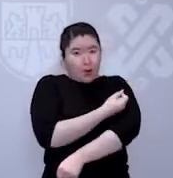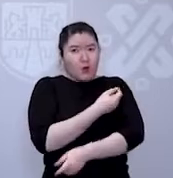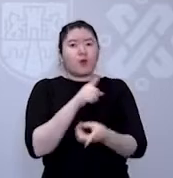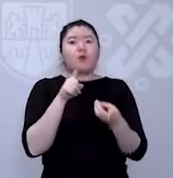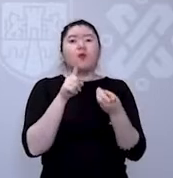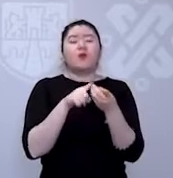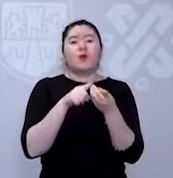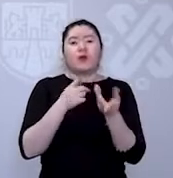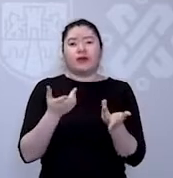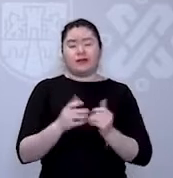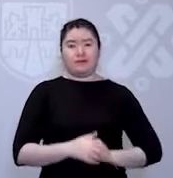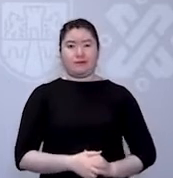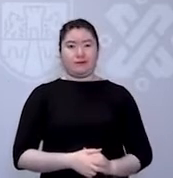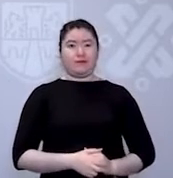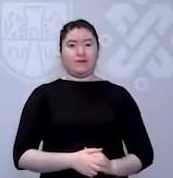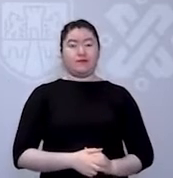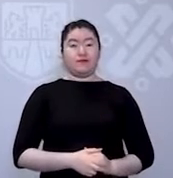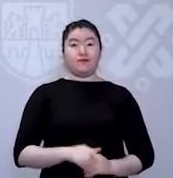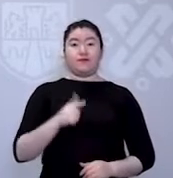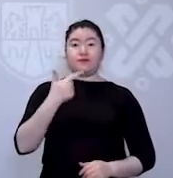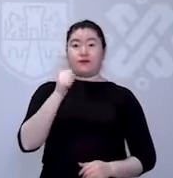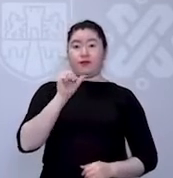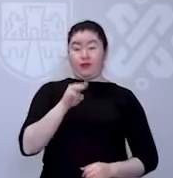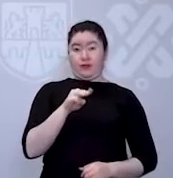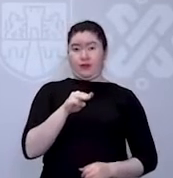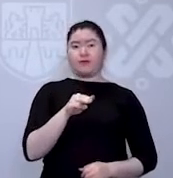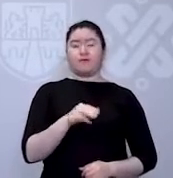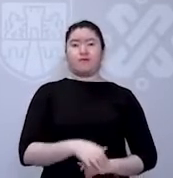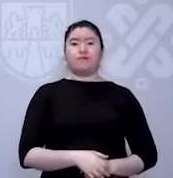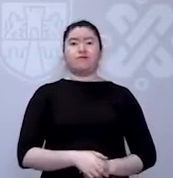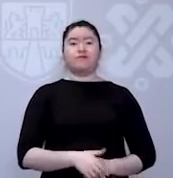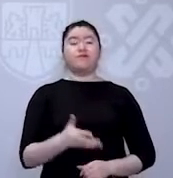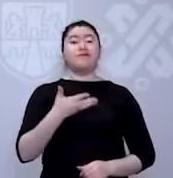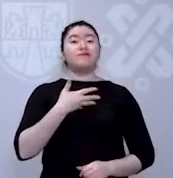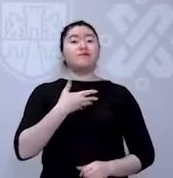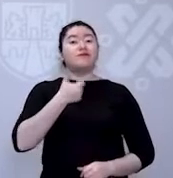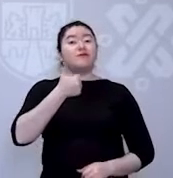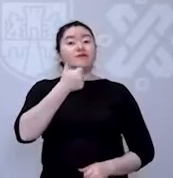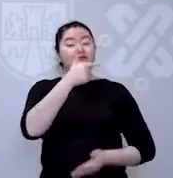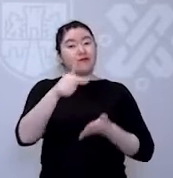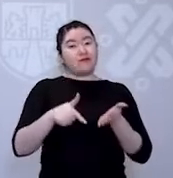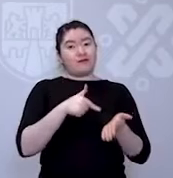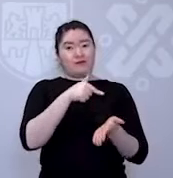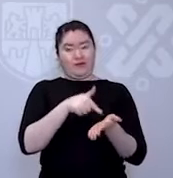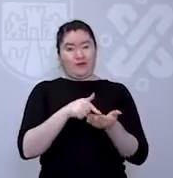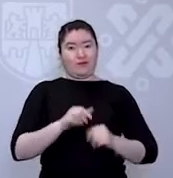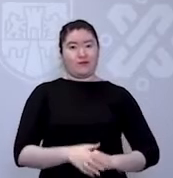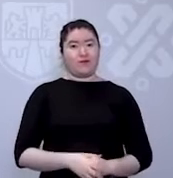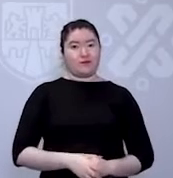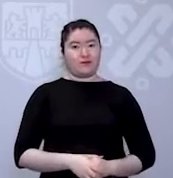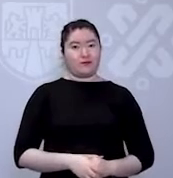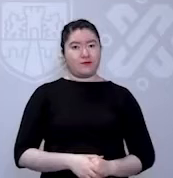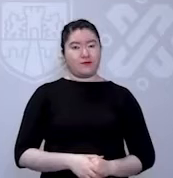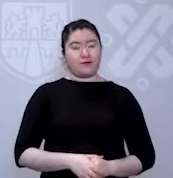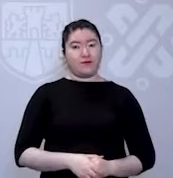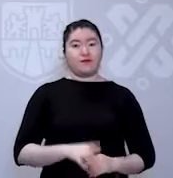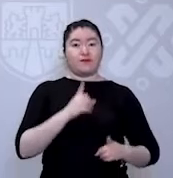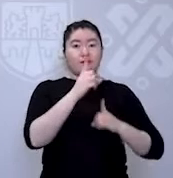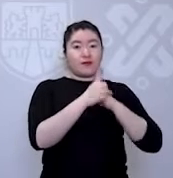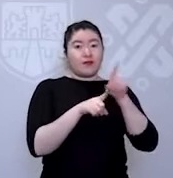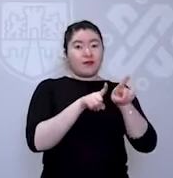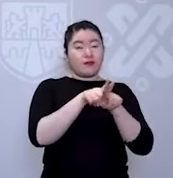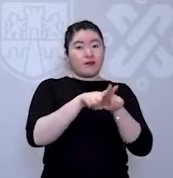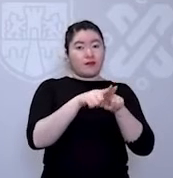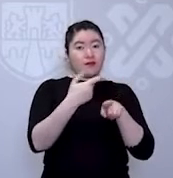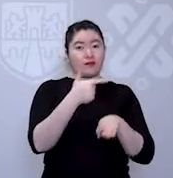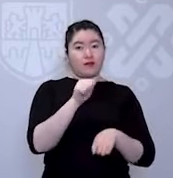las sedes de vacunación son las siguientes. En Gustavo Amadero se contará con seis macrounidades de vacunación. El